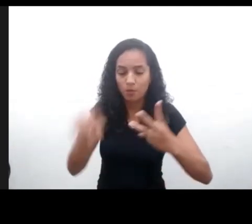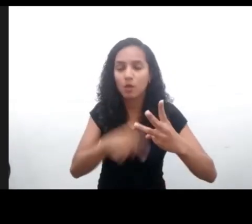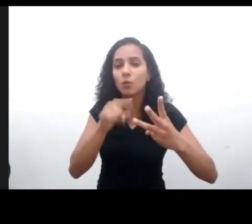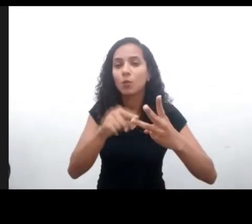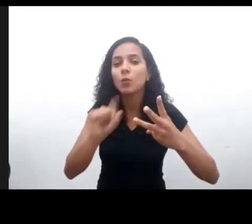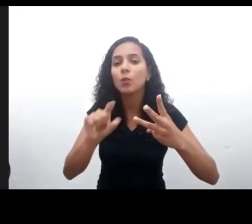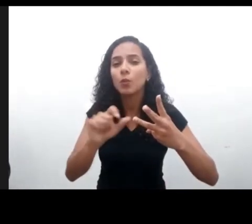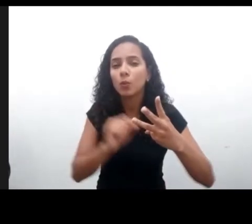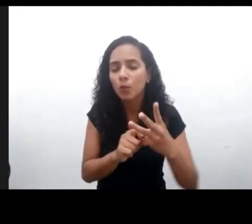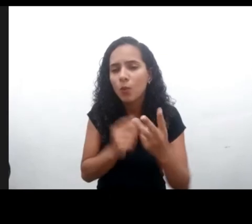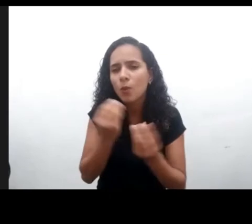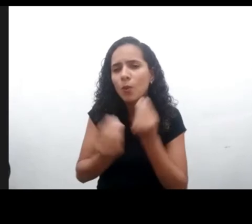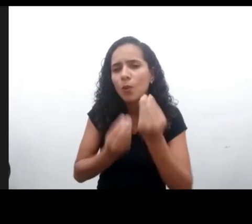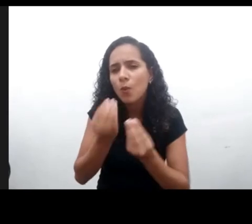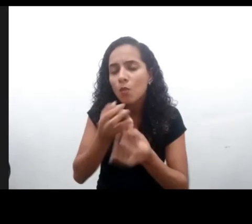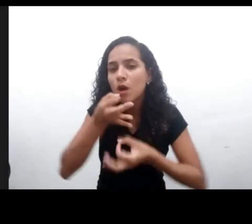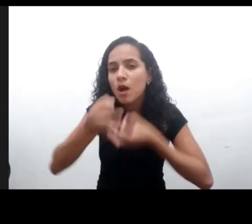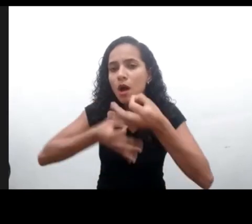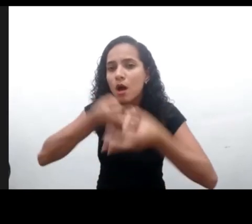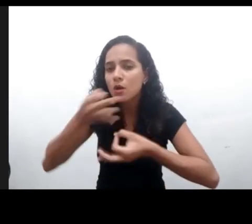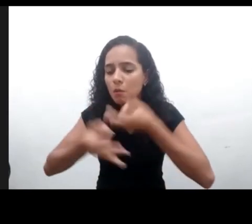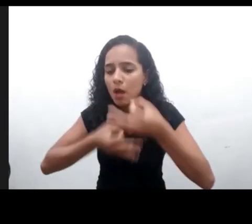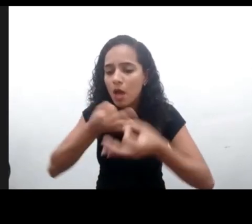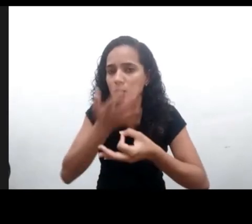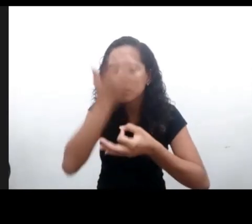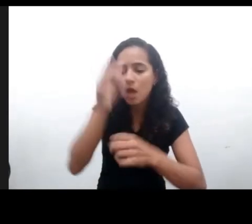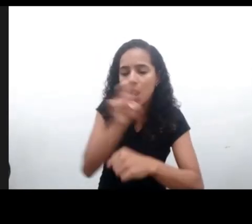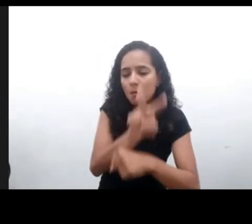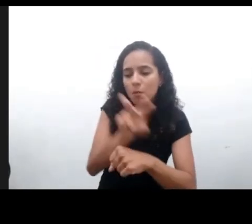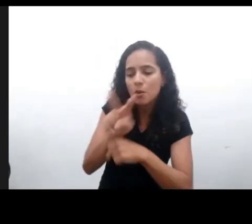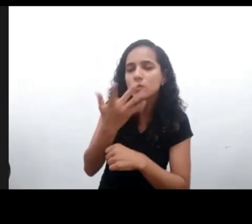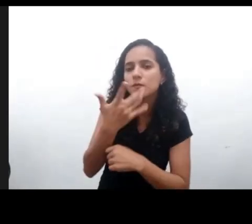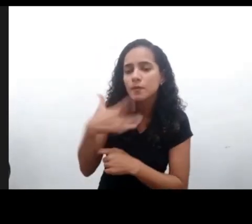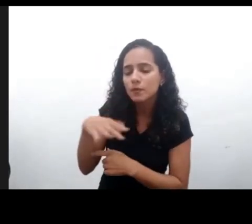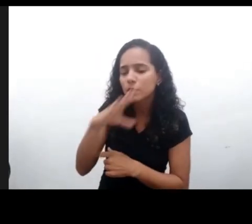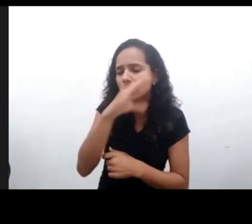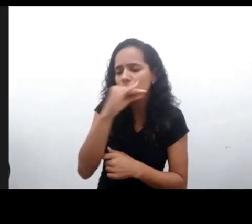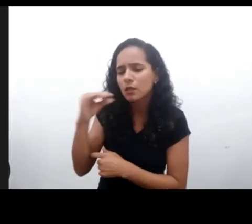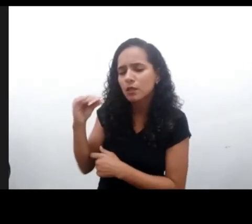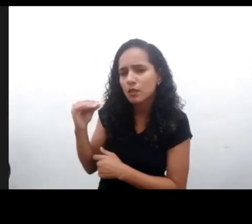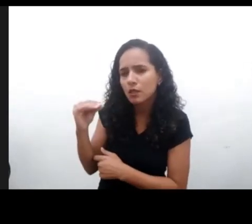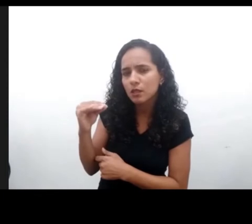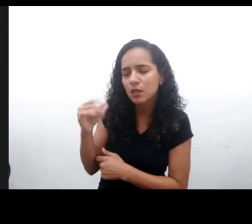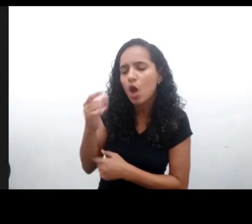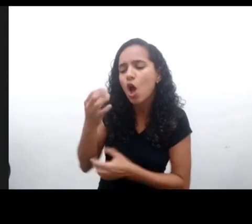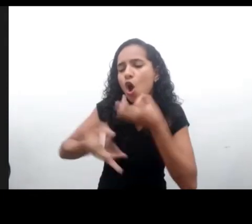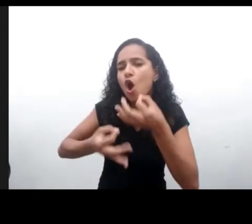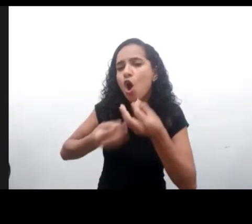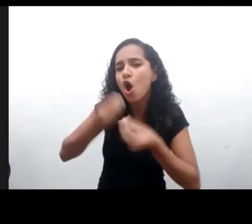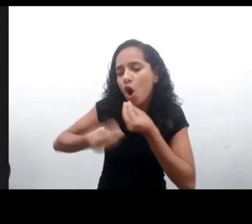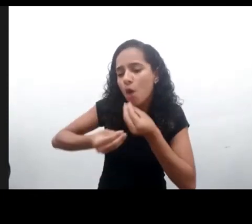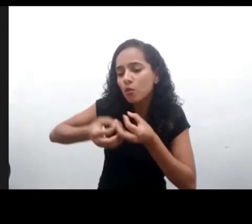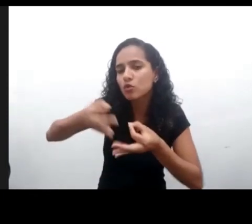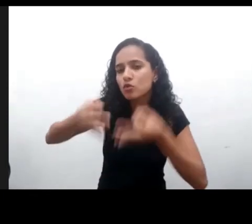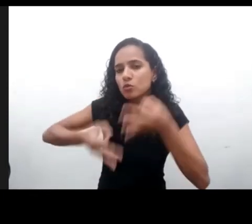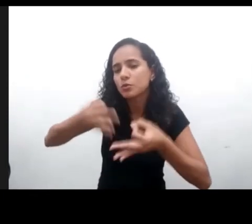protección hacia las niñas y adolescencia suelen llevar y a justificar hechos que restringan la libertad de expresión o